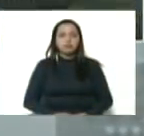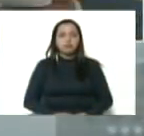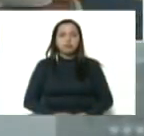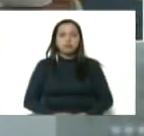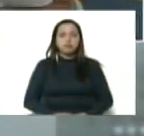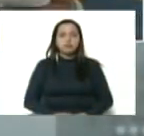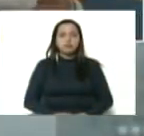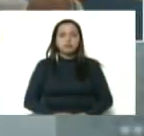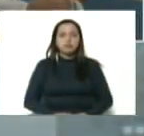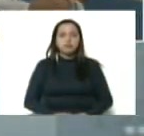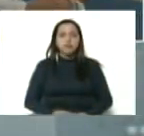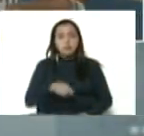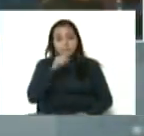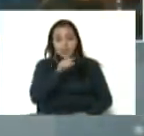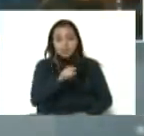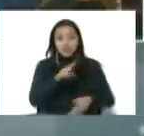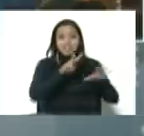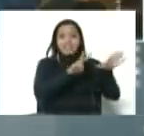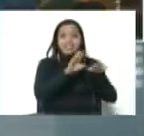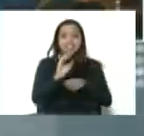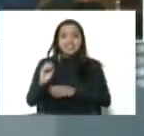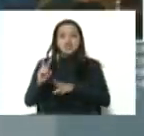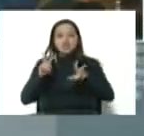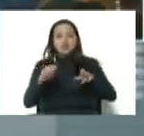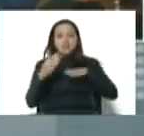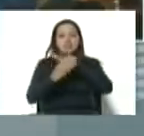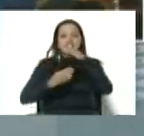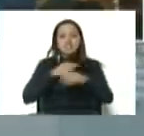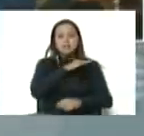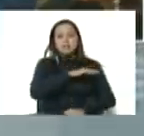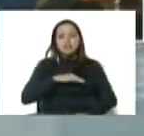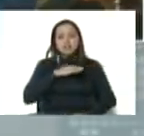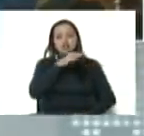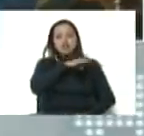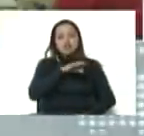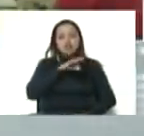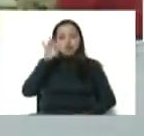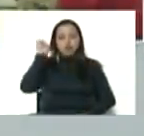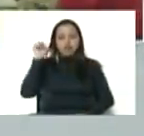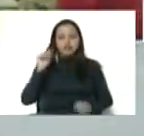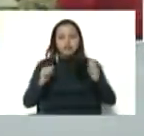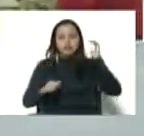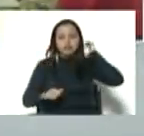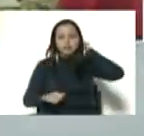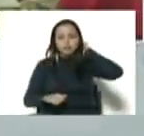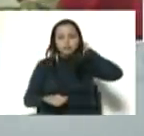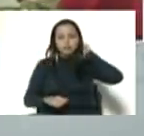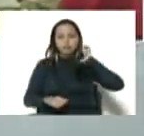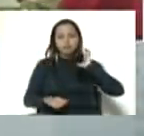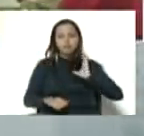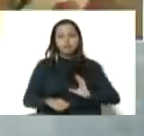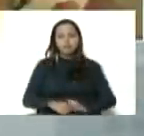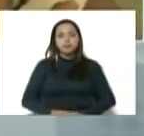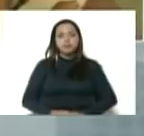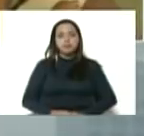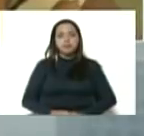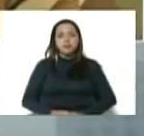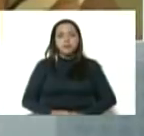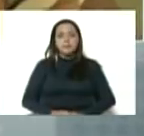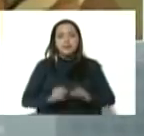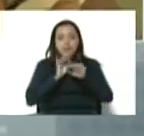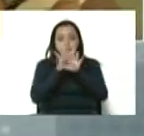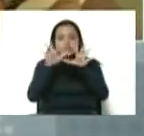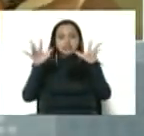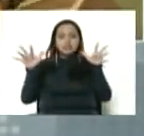Para eso son estas 700 nuevas bases de misiones socialistas. Para que brillen, para que brillen,